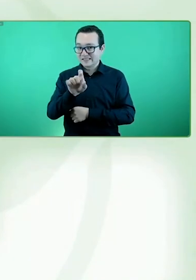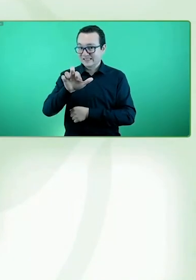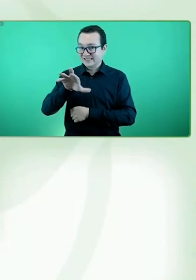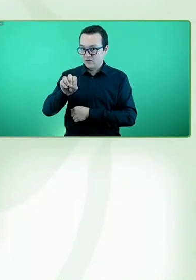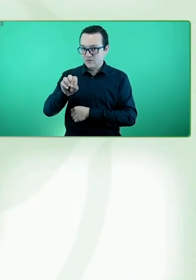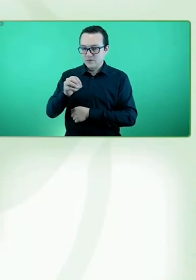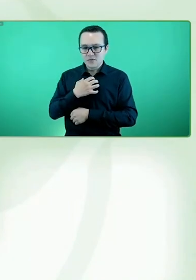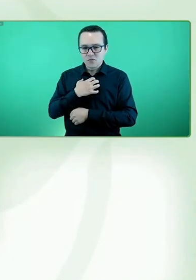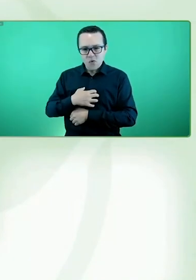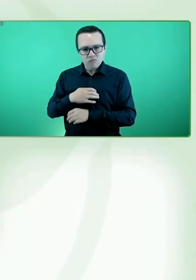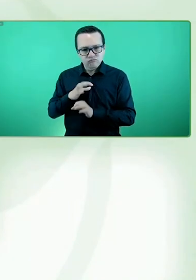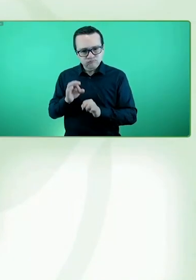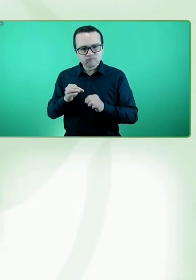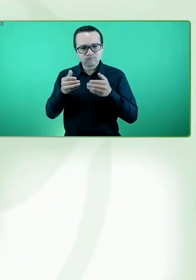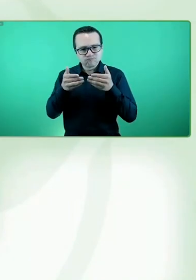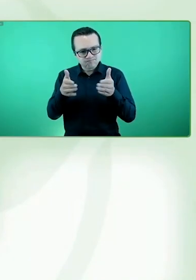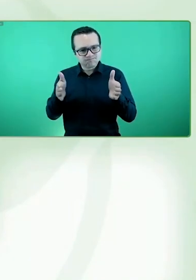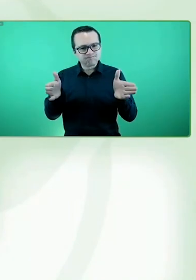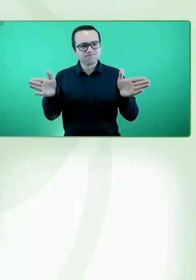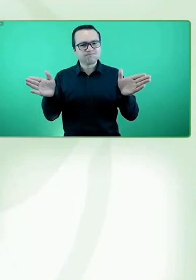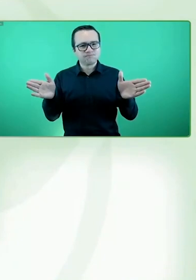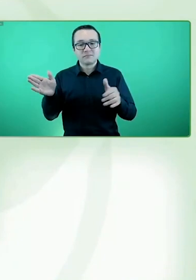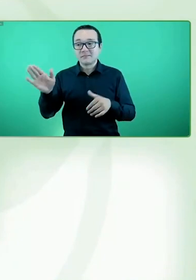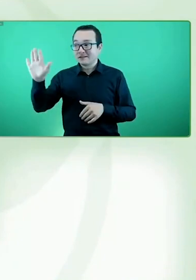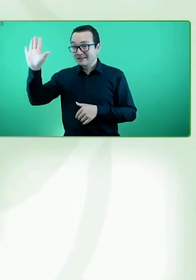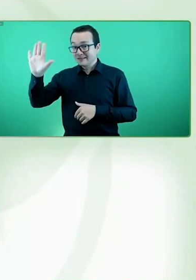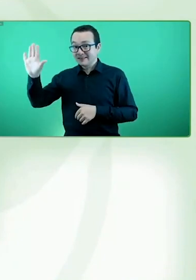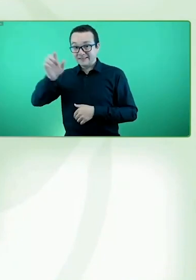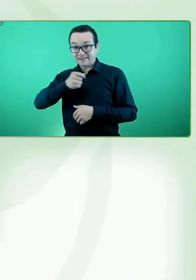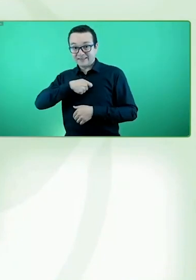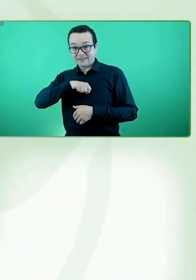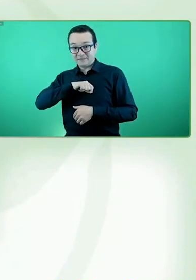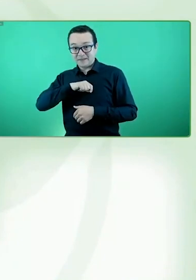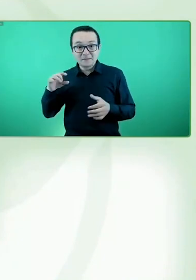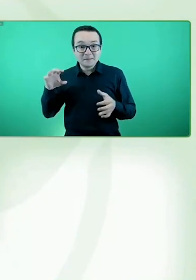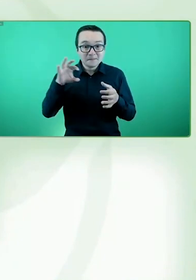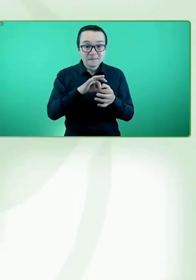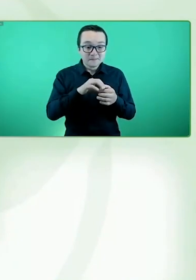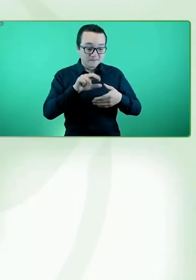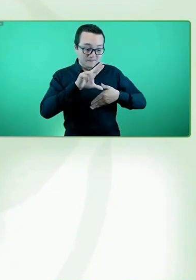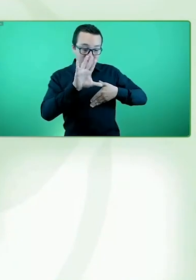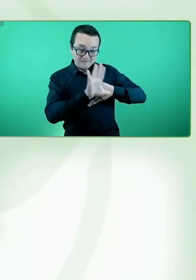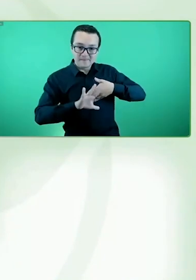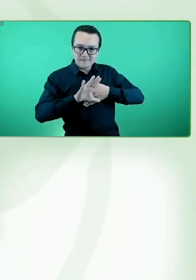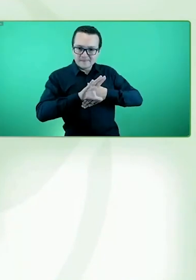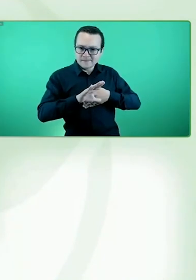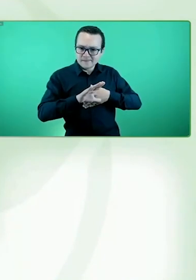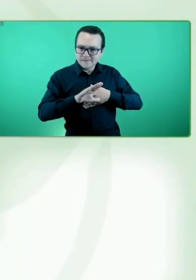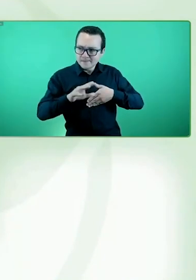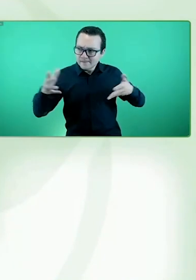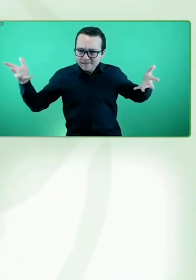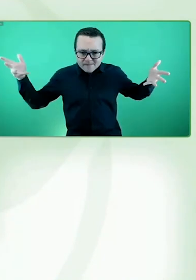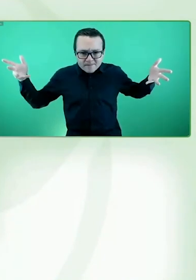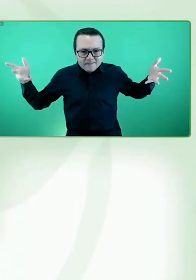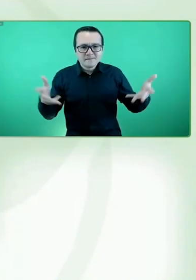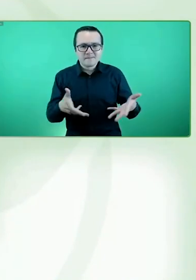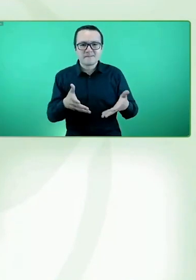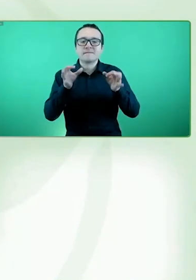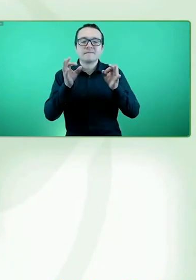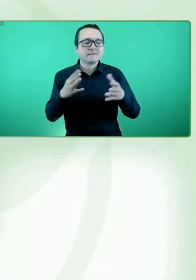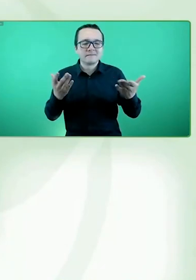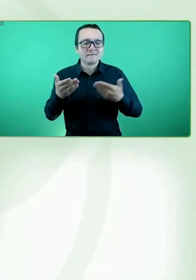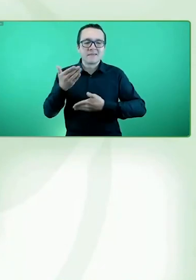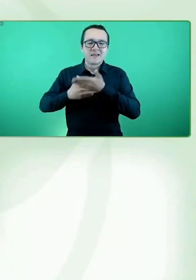Latina como en España, es que desde el 2018 estamos fuertemente trabajando de la mano con Fundación ESLE y Ciro Project.